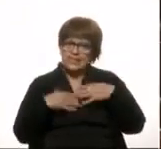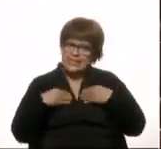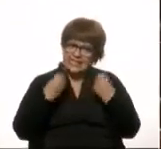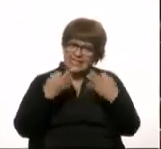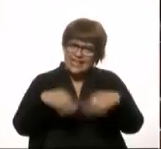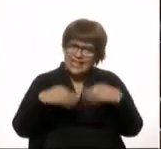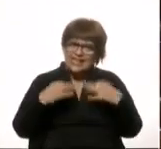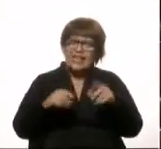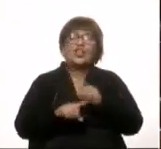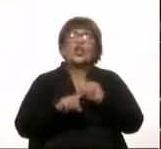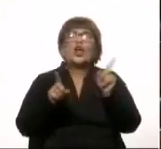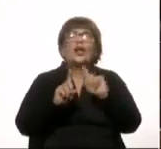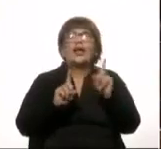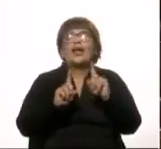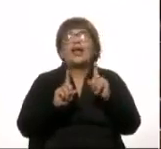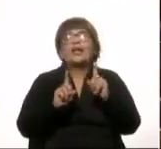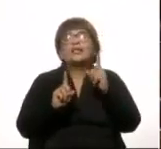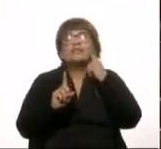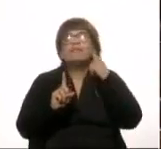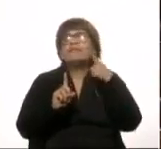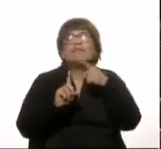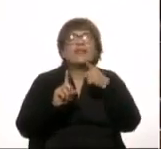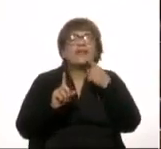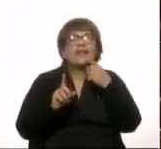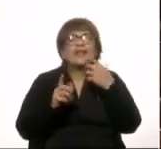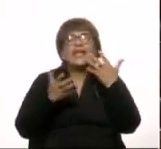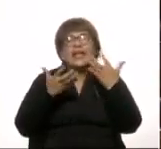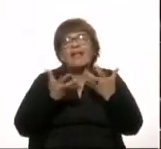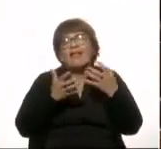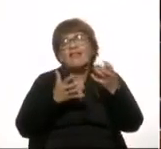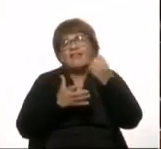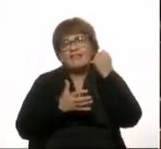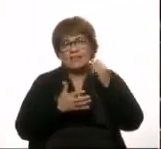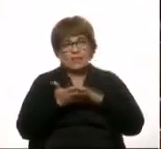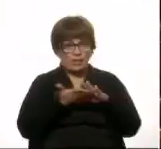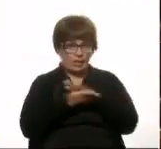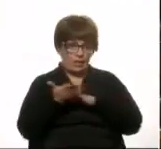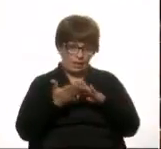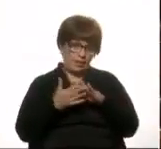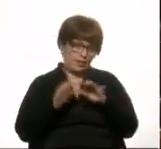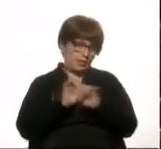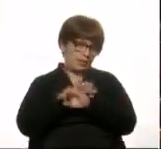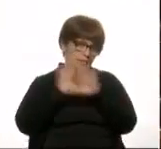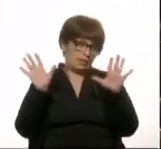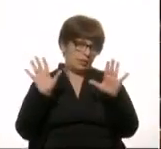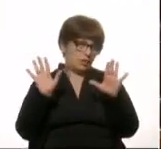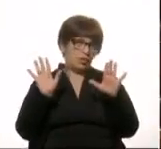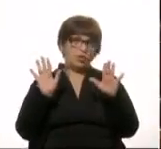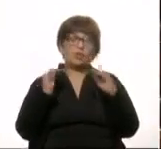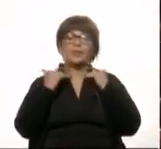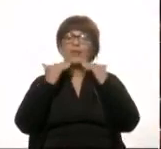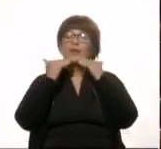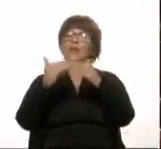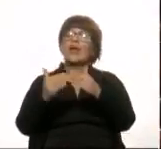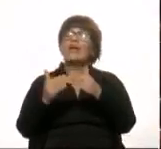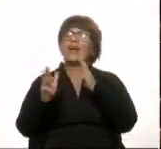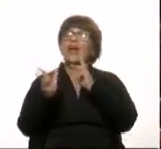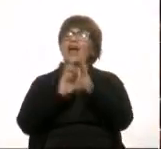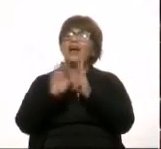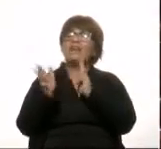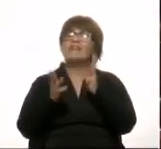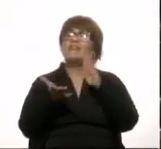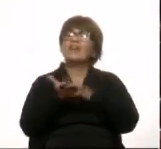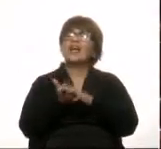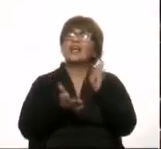lo siente y no porque tenga ninguna otra intención, claramente lo que preguntaba es a quién hacía referencia